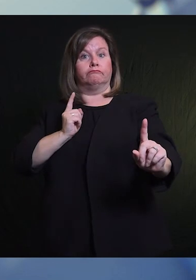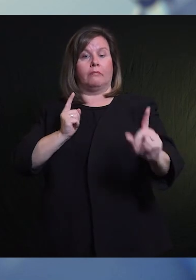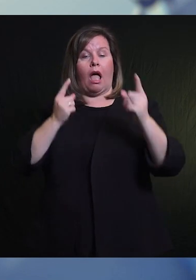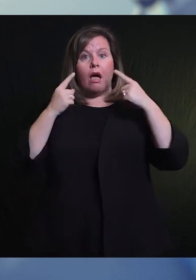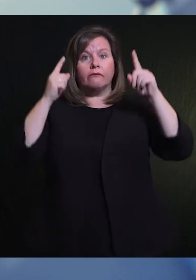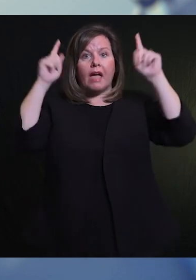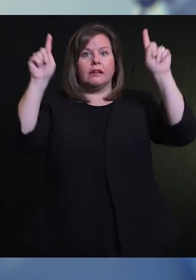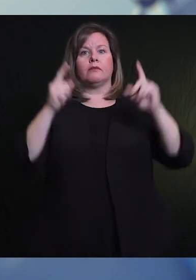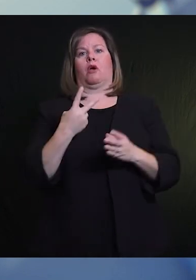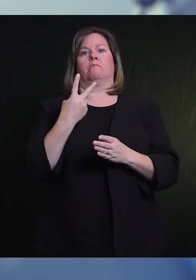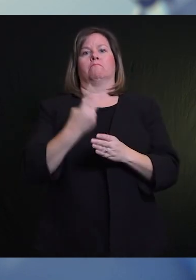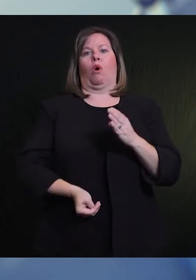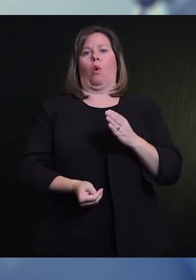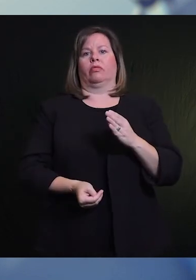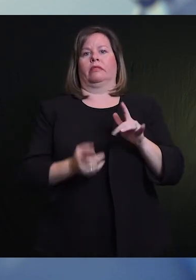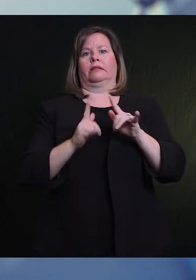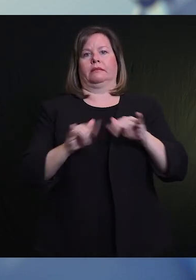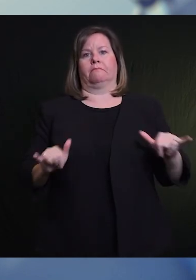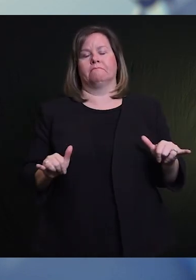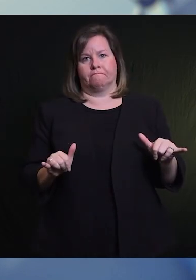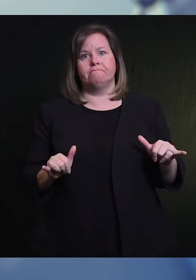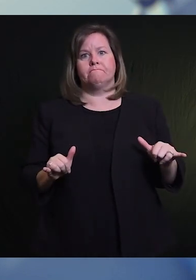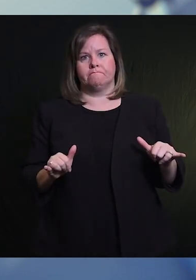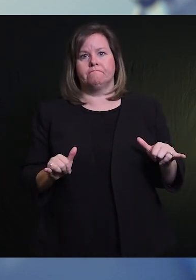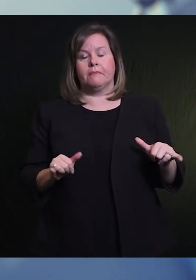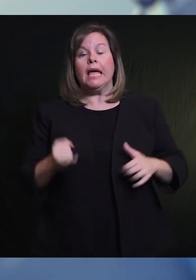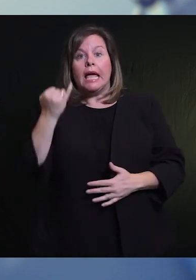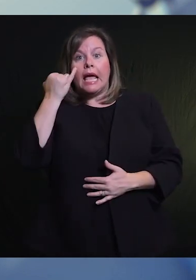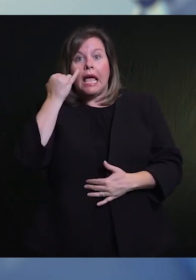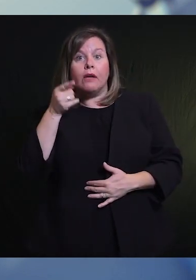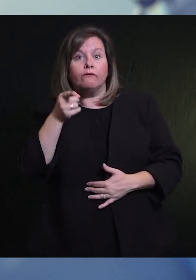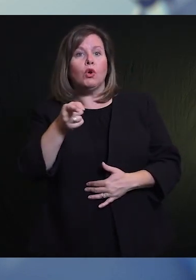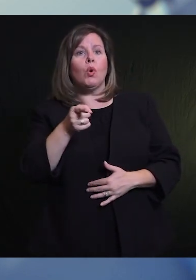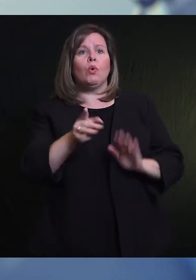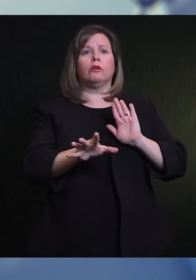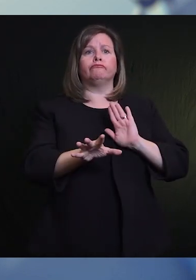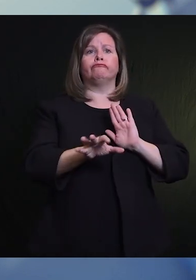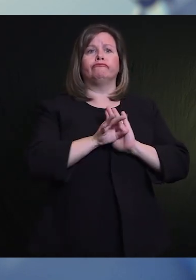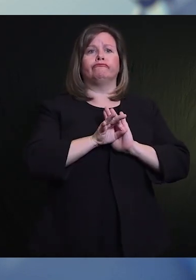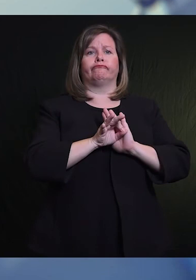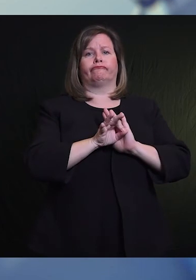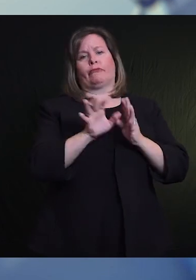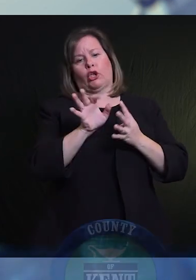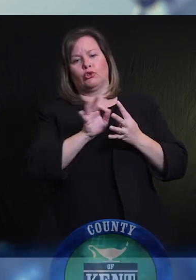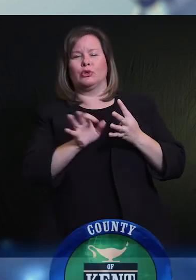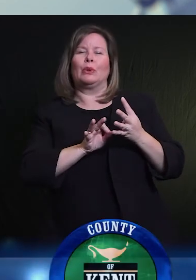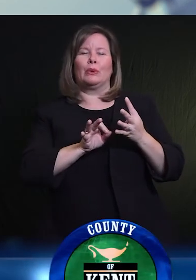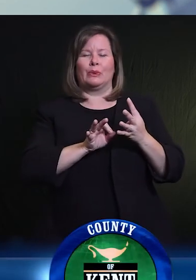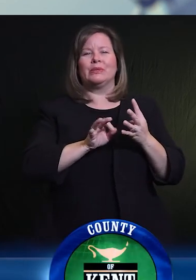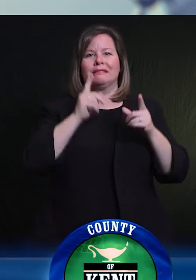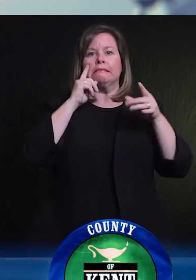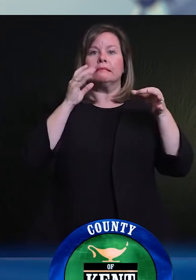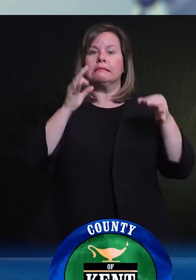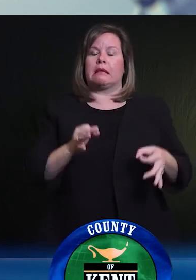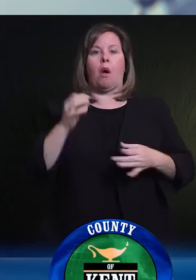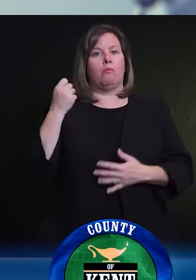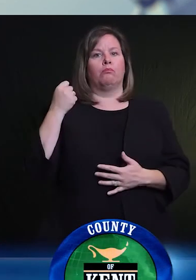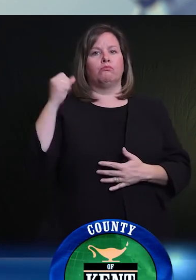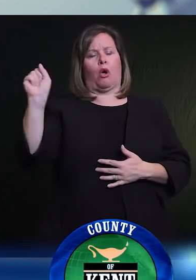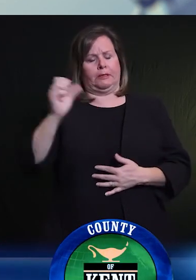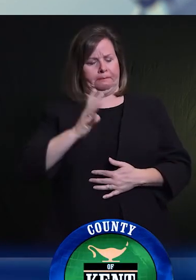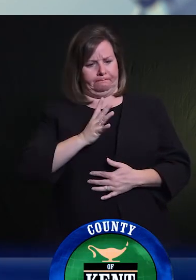los demás. Y usa una máscara facial y sea inteligente al respeto. Tenemos que hacer lo que podamos para frenar la